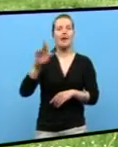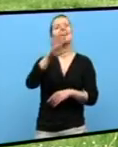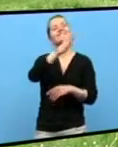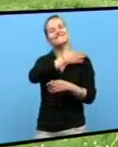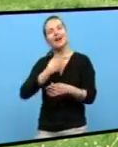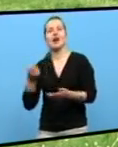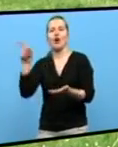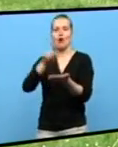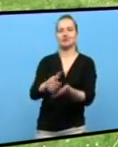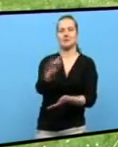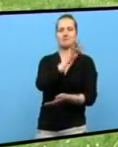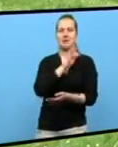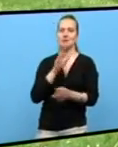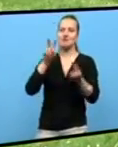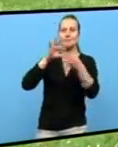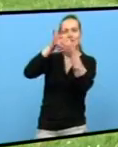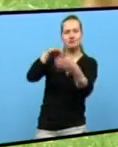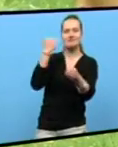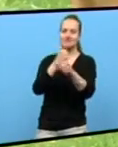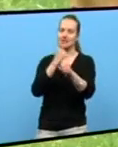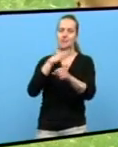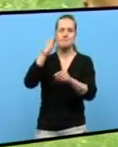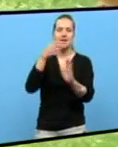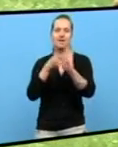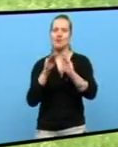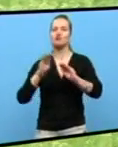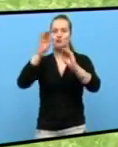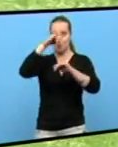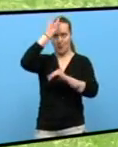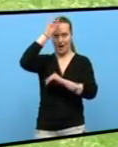un galardón polo seu traballo e pola calidade das súas vacas